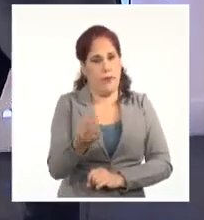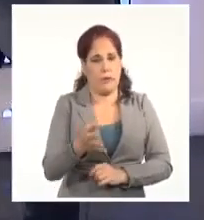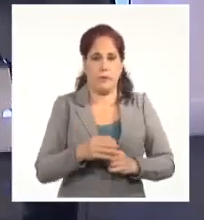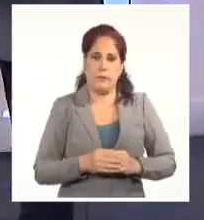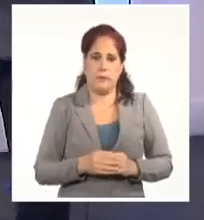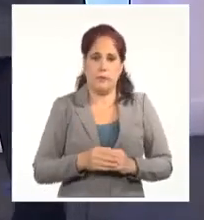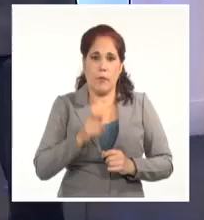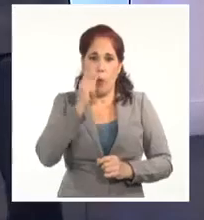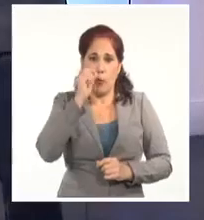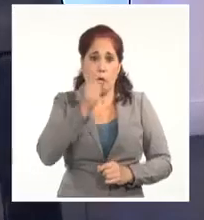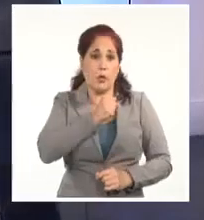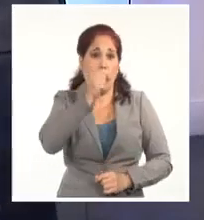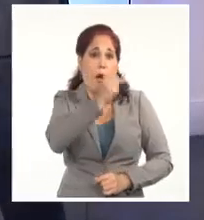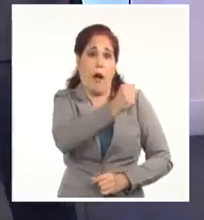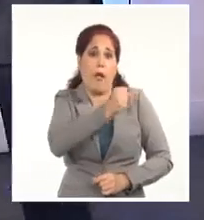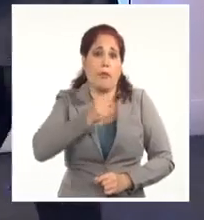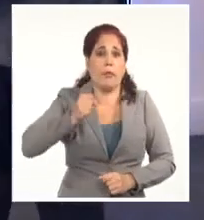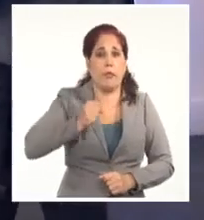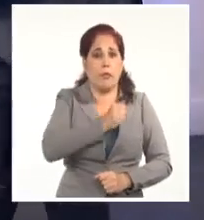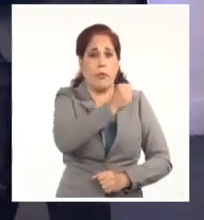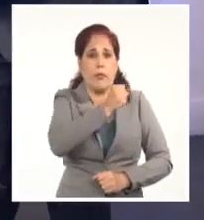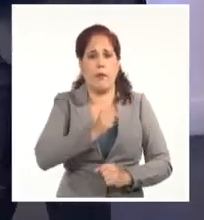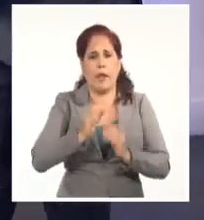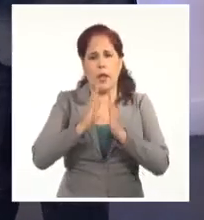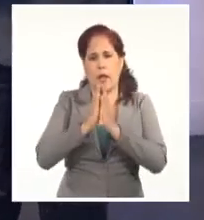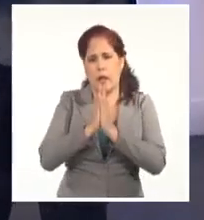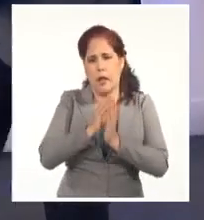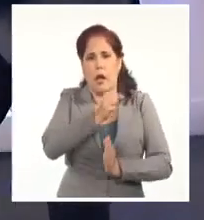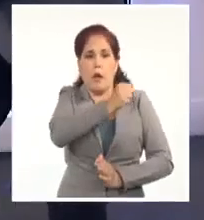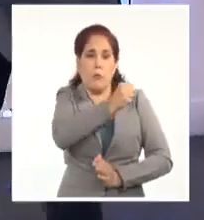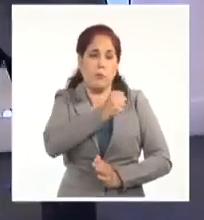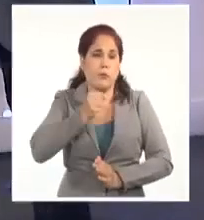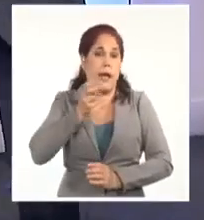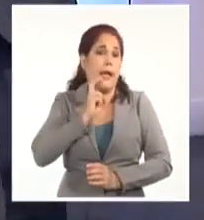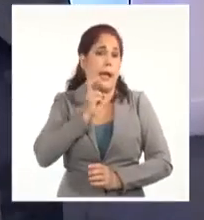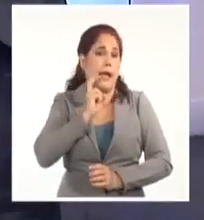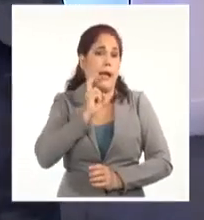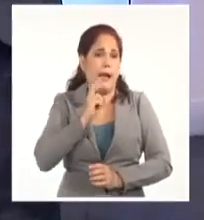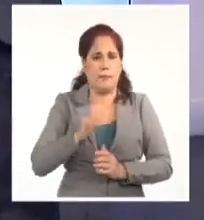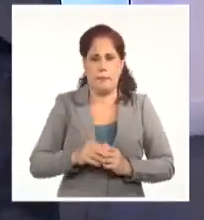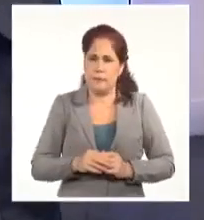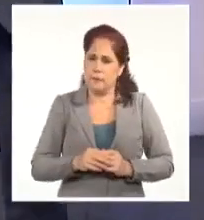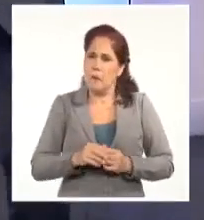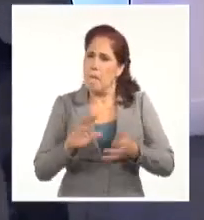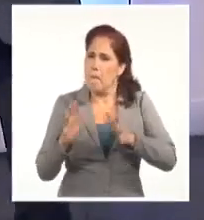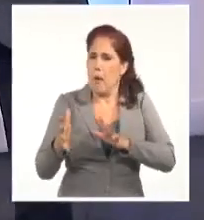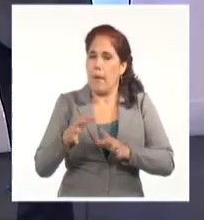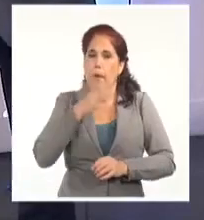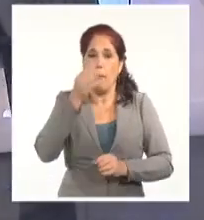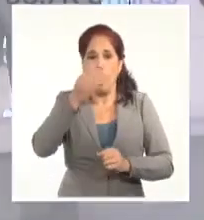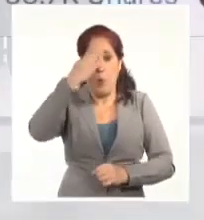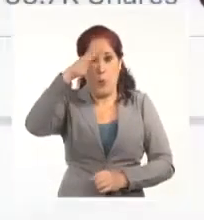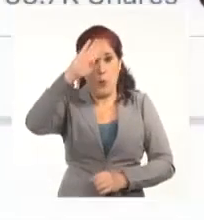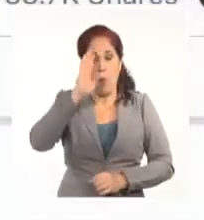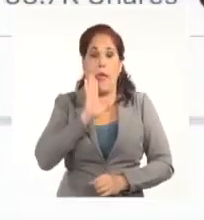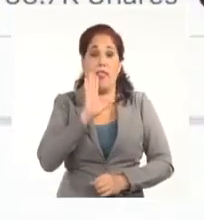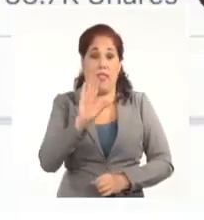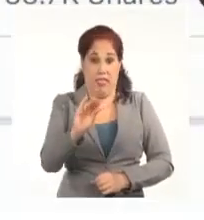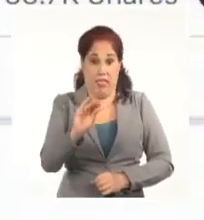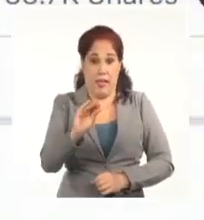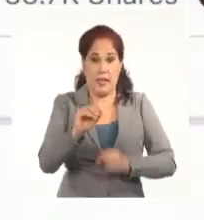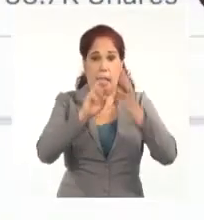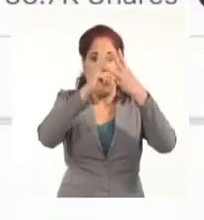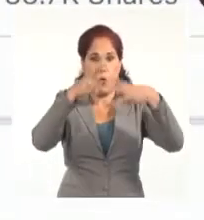cantante de música cristiana. Vean ustedes, está en inglés, se voy a traducir aproximadamente. Cuba, dice, ha restringido la